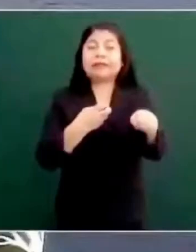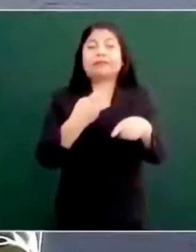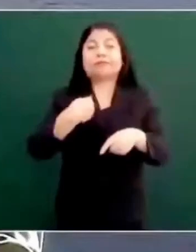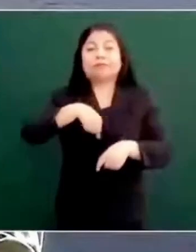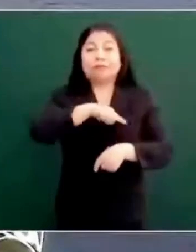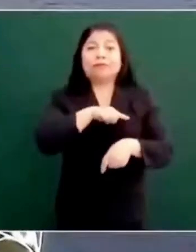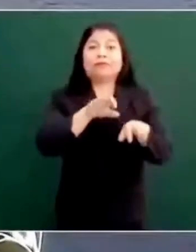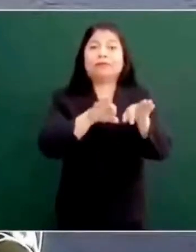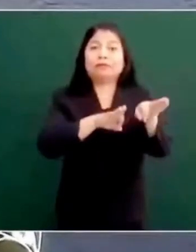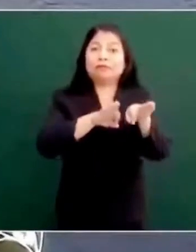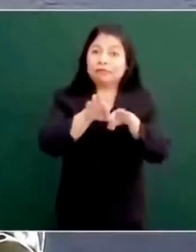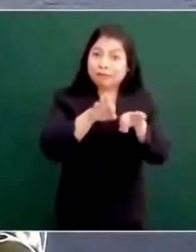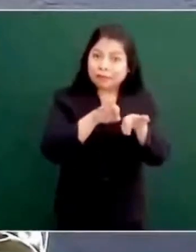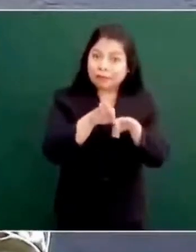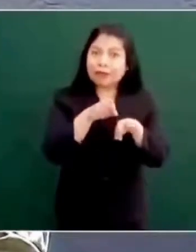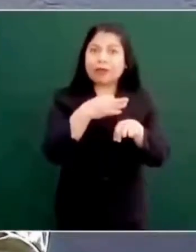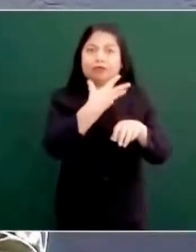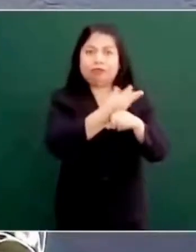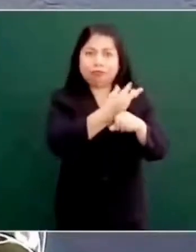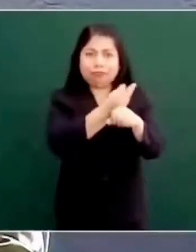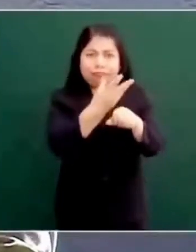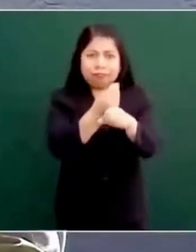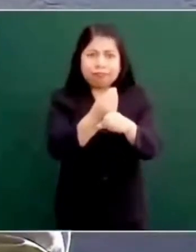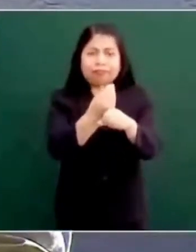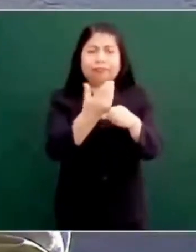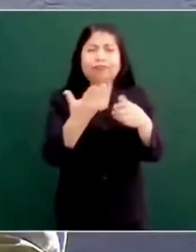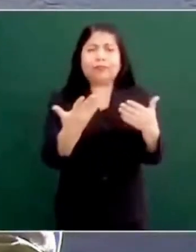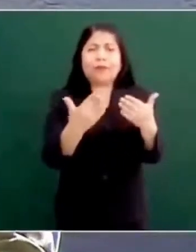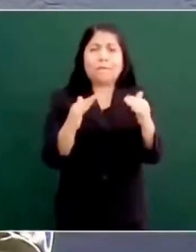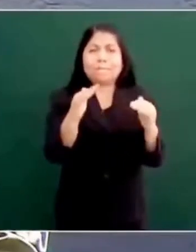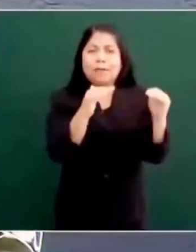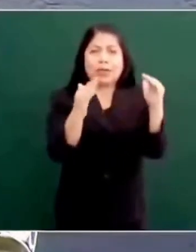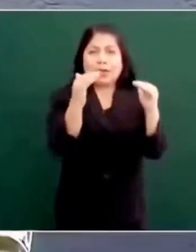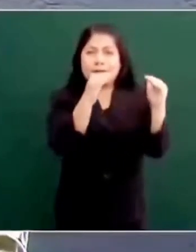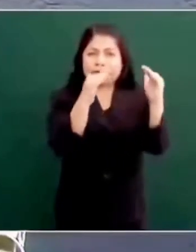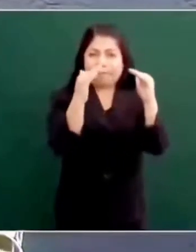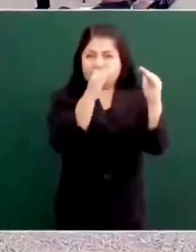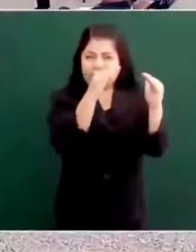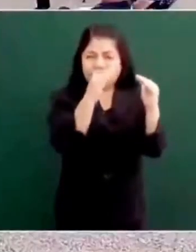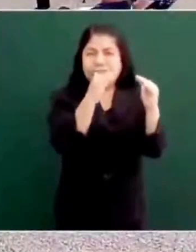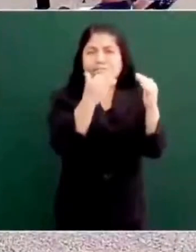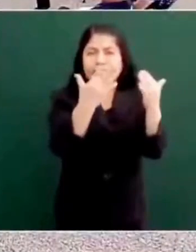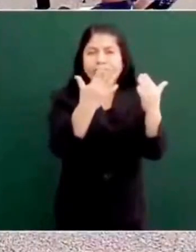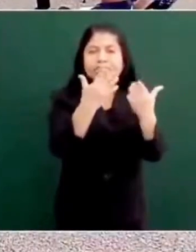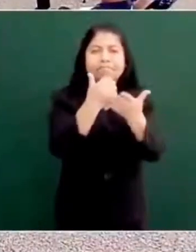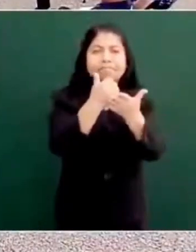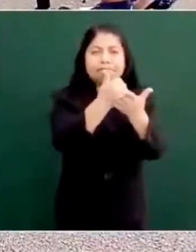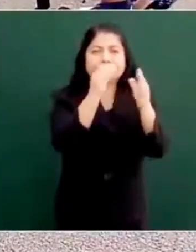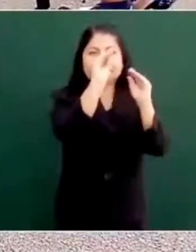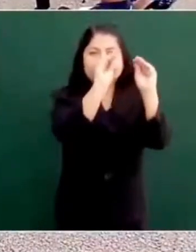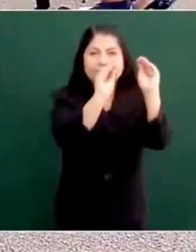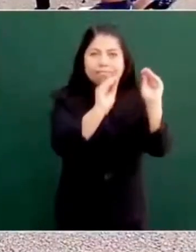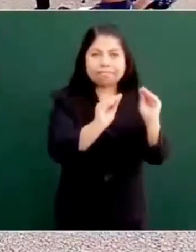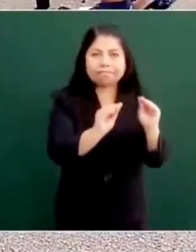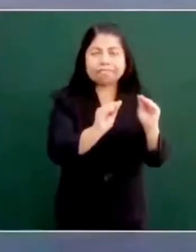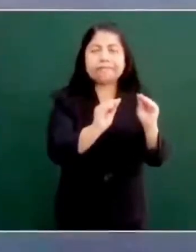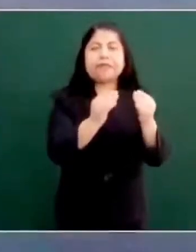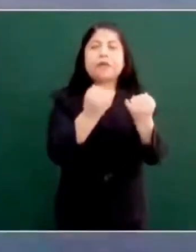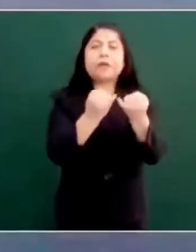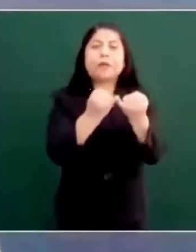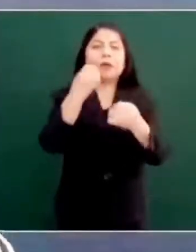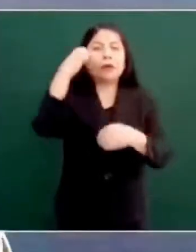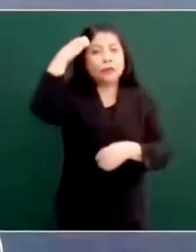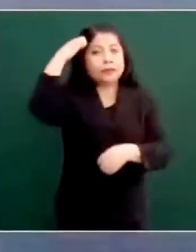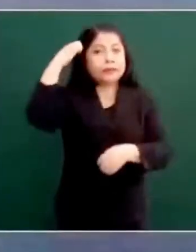se está haciendo con dignidad de rescatar las pirámides, construiremos infraestructura, estacionamientos, taquillas,